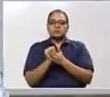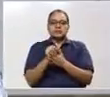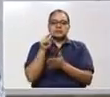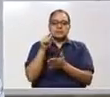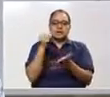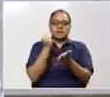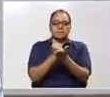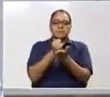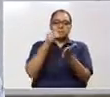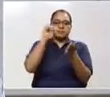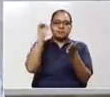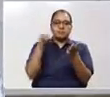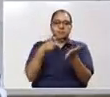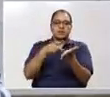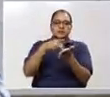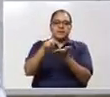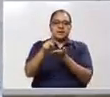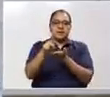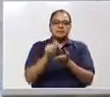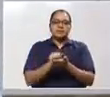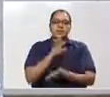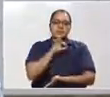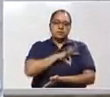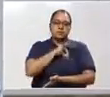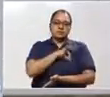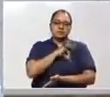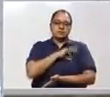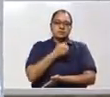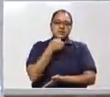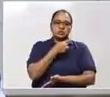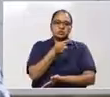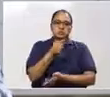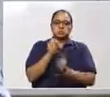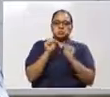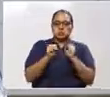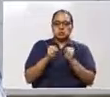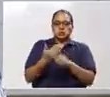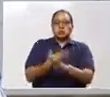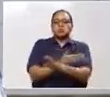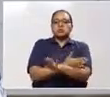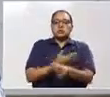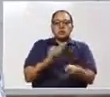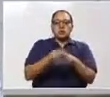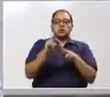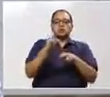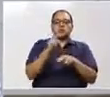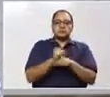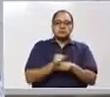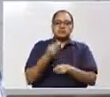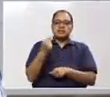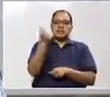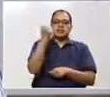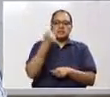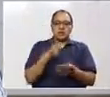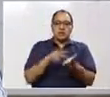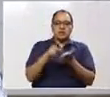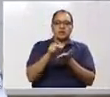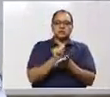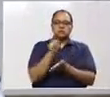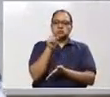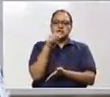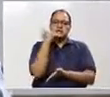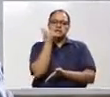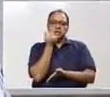impuesto a pagar. Esto es un beneficio por lo que podríamos llamar un pronto pago, no es una obligación. Si usted quiere